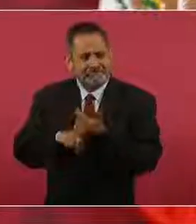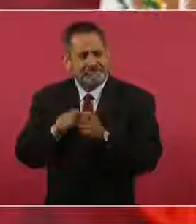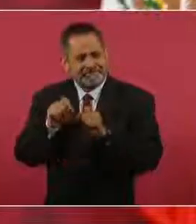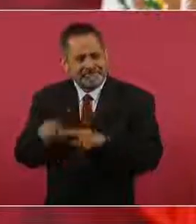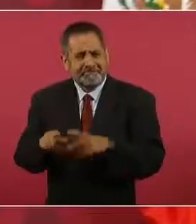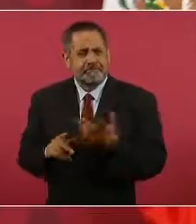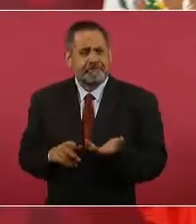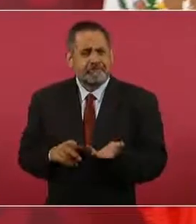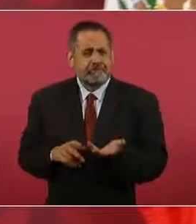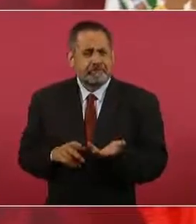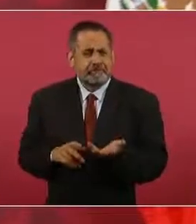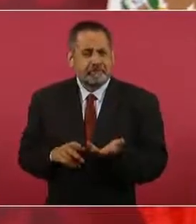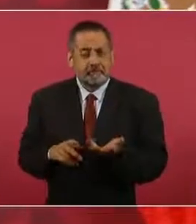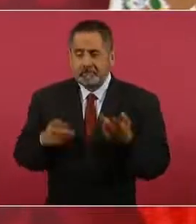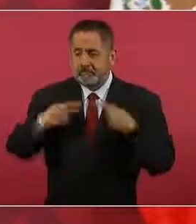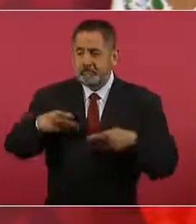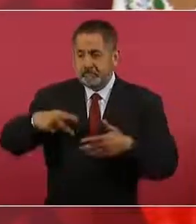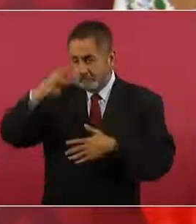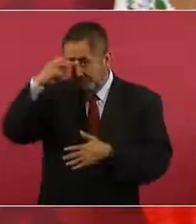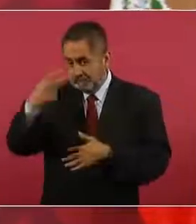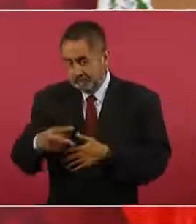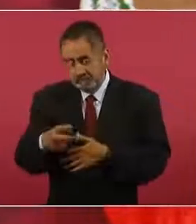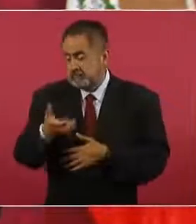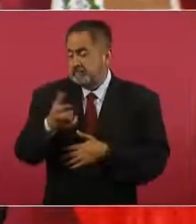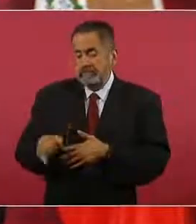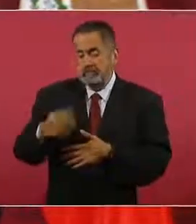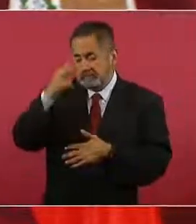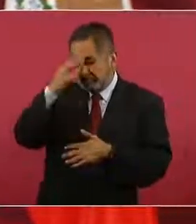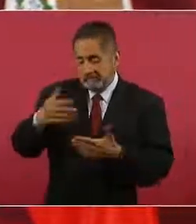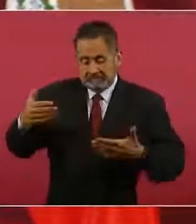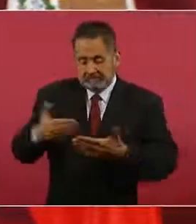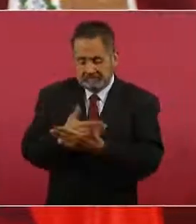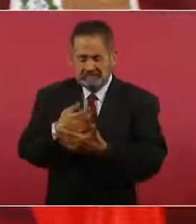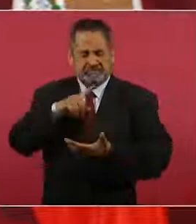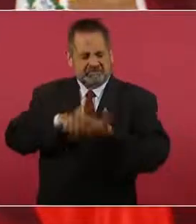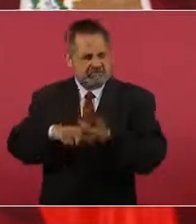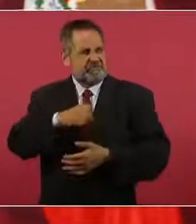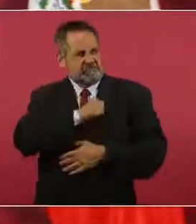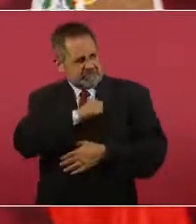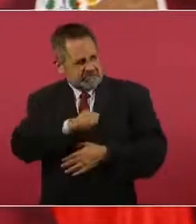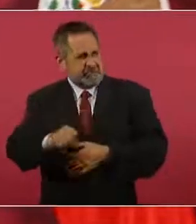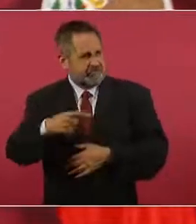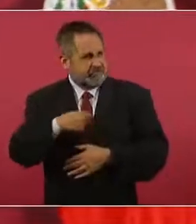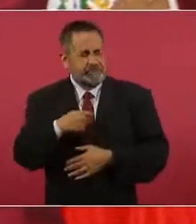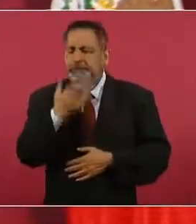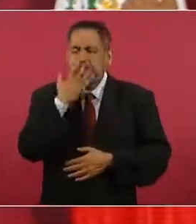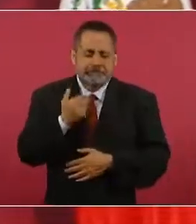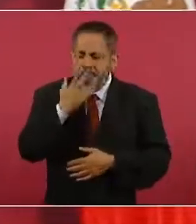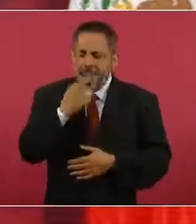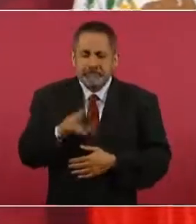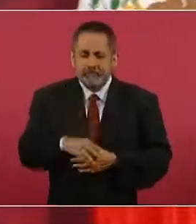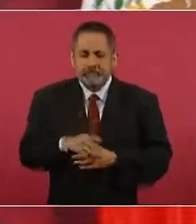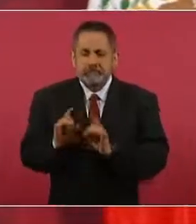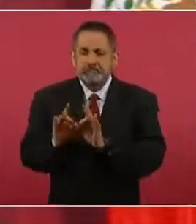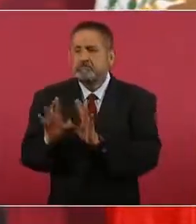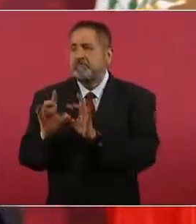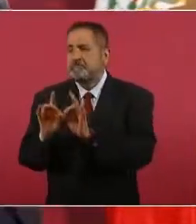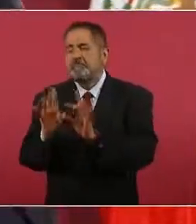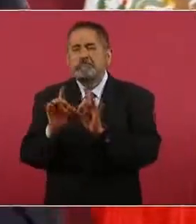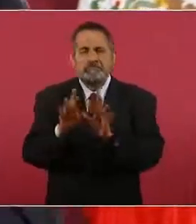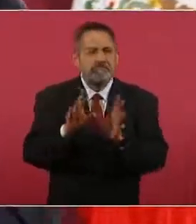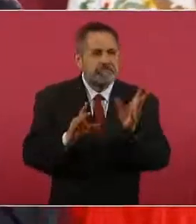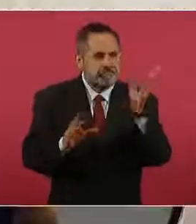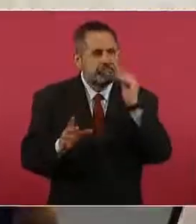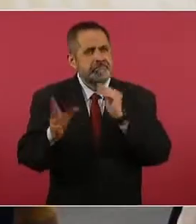que el mexicano no es malo por naturaleza, que no nacimos malos. Son las circunstancias